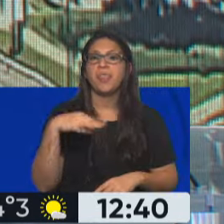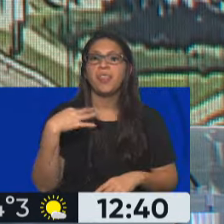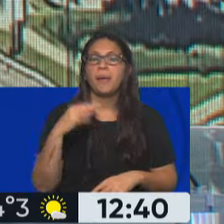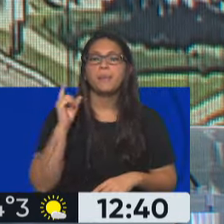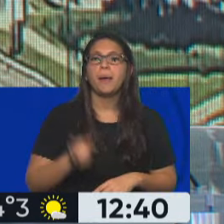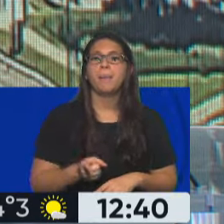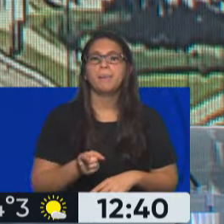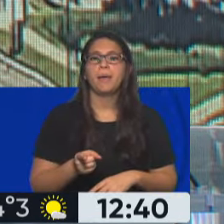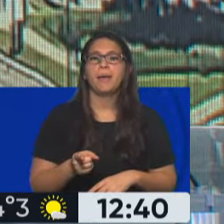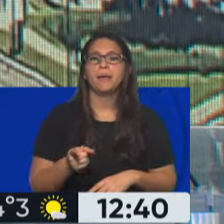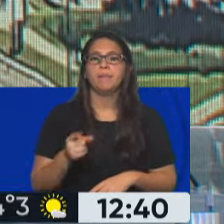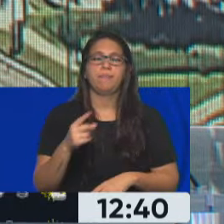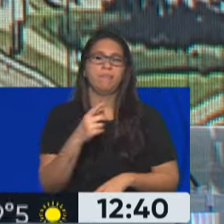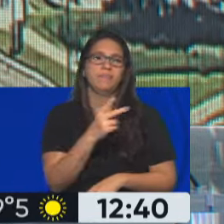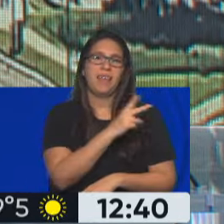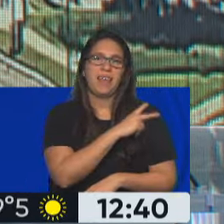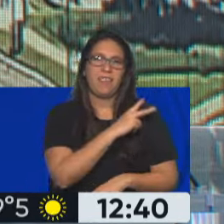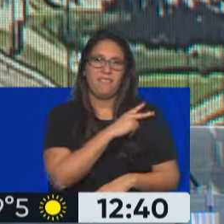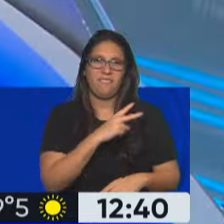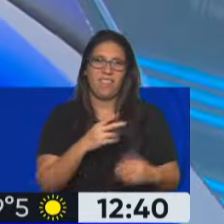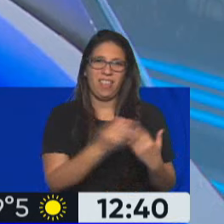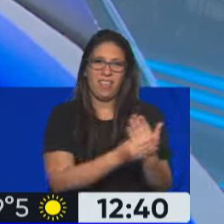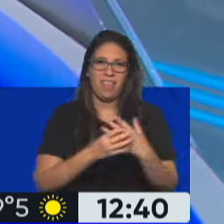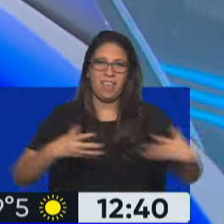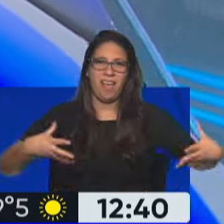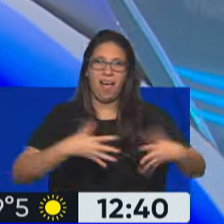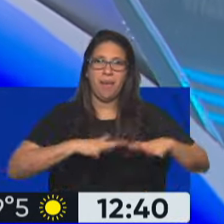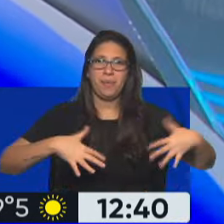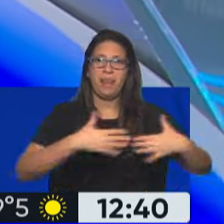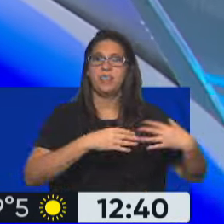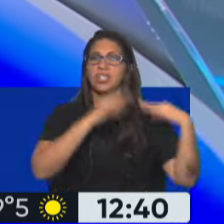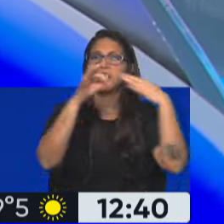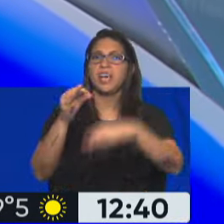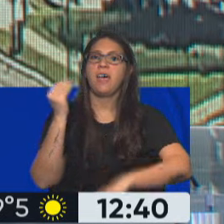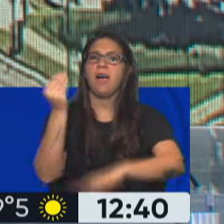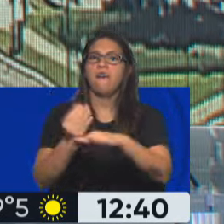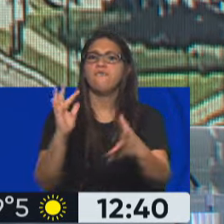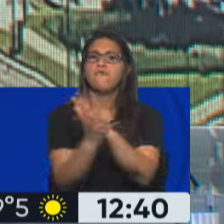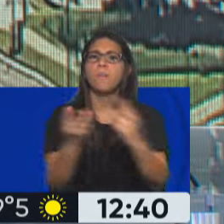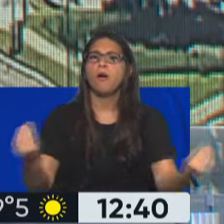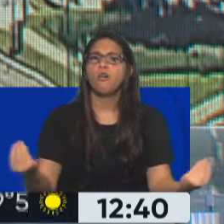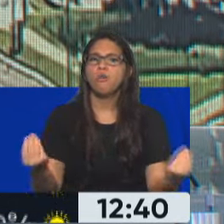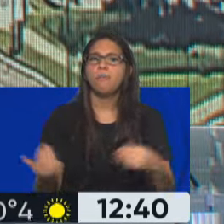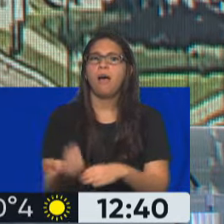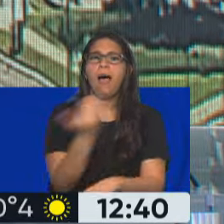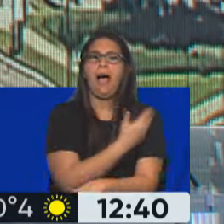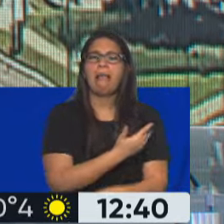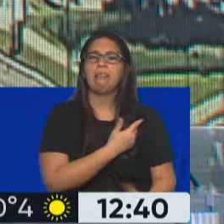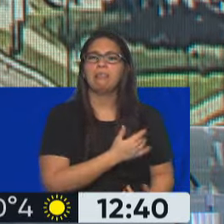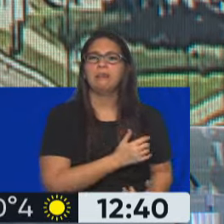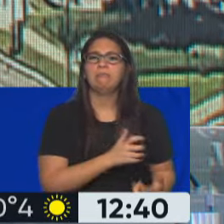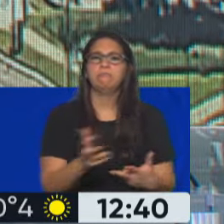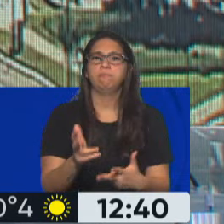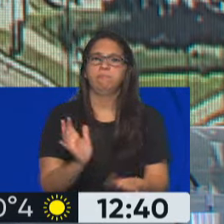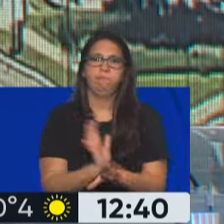en el cual el jefe de gabinete va a llegar al recinto de la Cámara de Diputados. ¿Con qué marco, con qué antecedente más próximo va a llegar con el